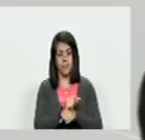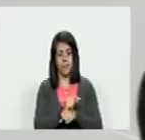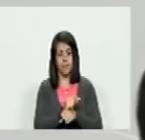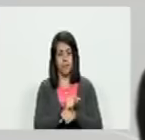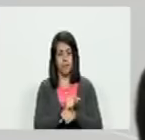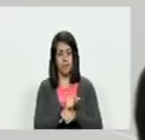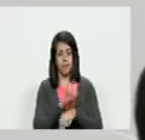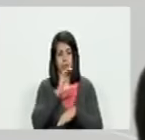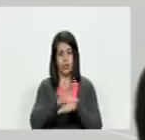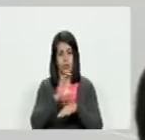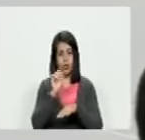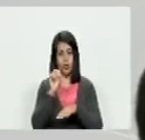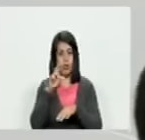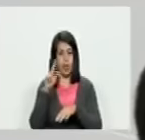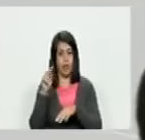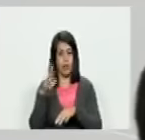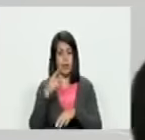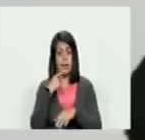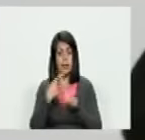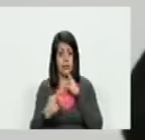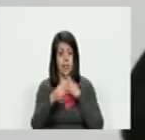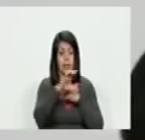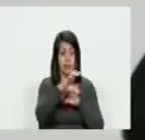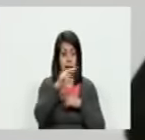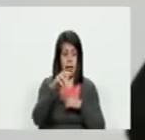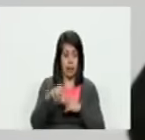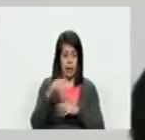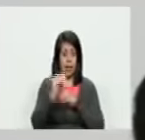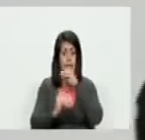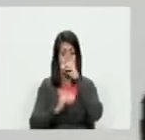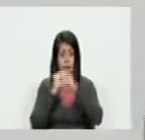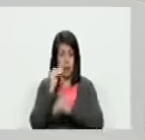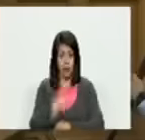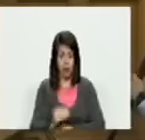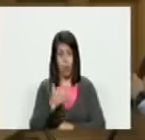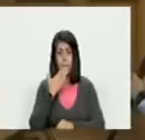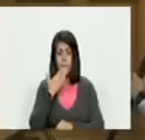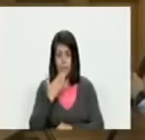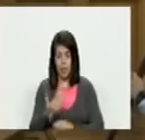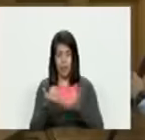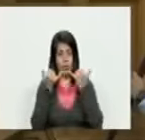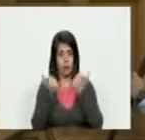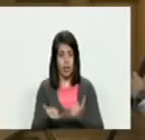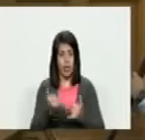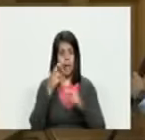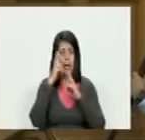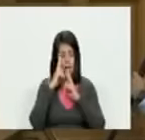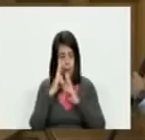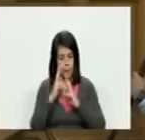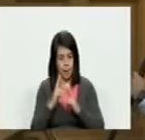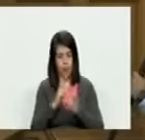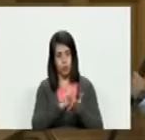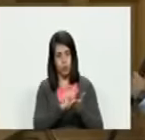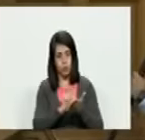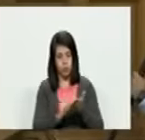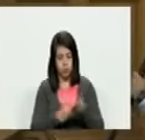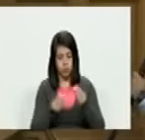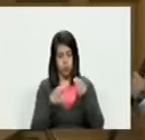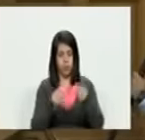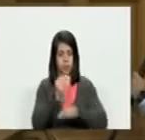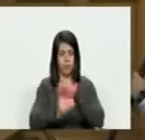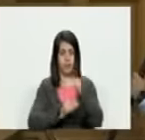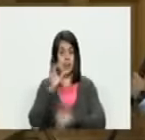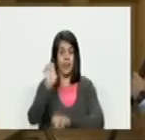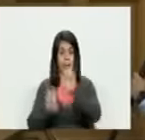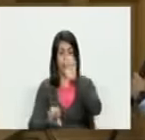el centro cárter no tenía que haberle dicho al consejo nacional electoral solicito respetuosamente que se realiza